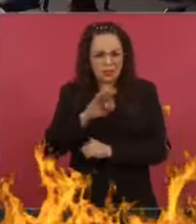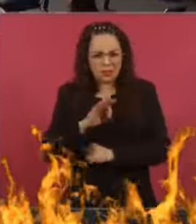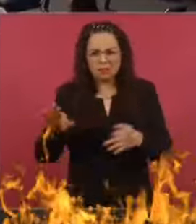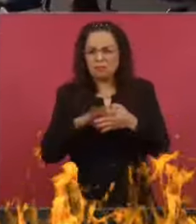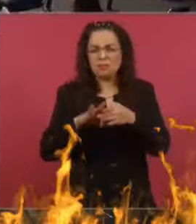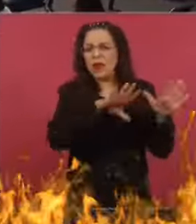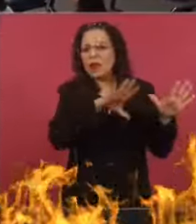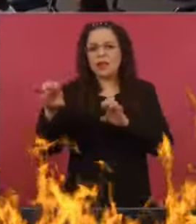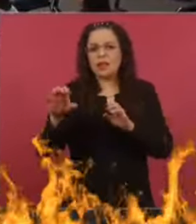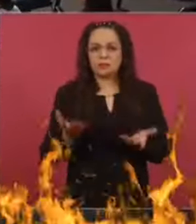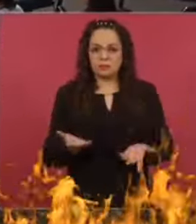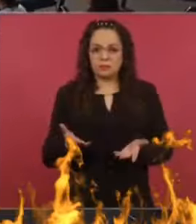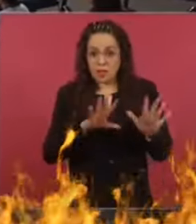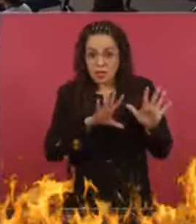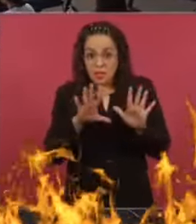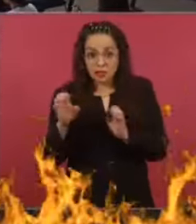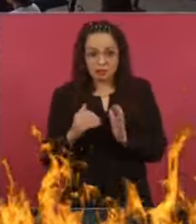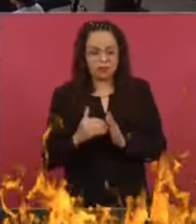Casi 500 Entonces